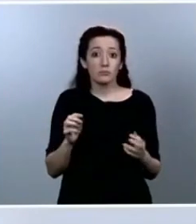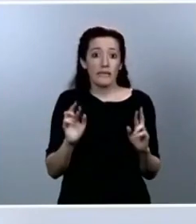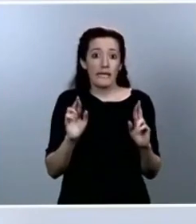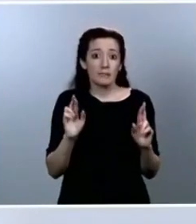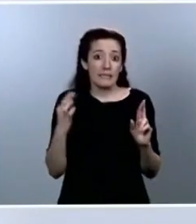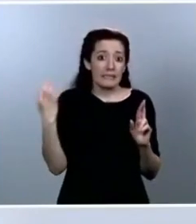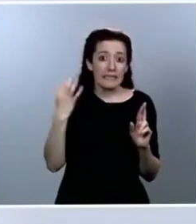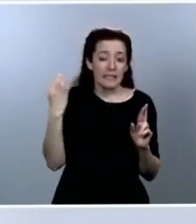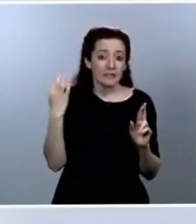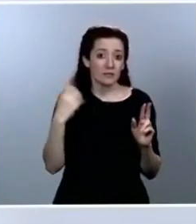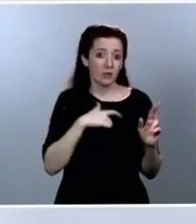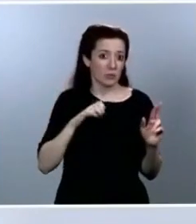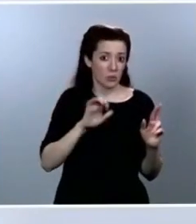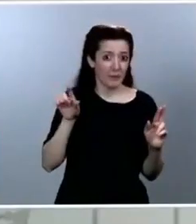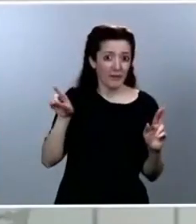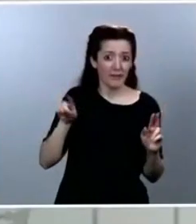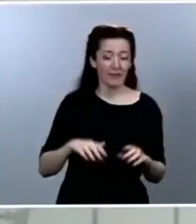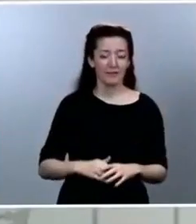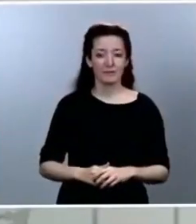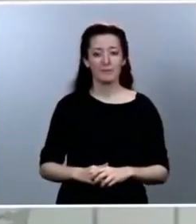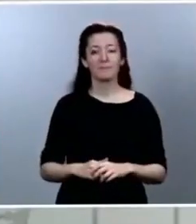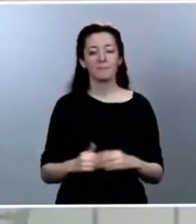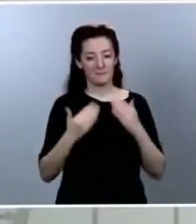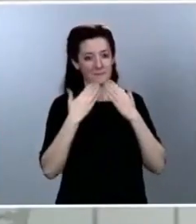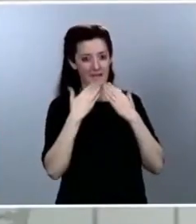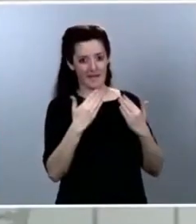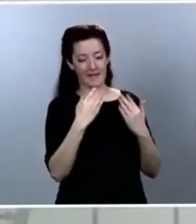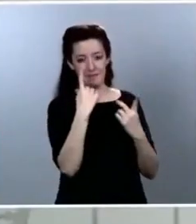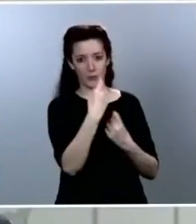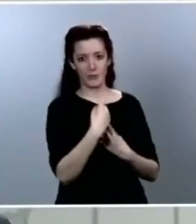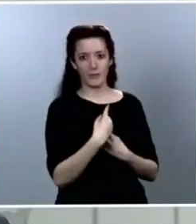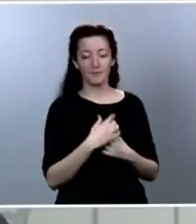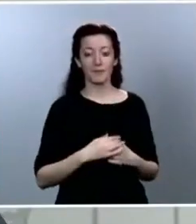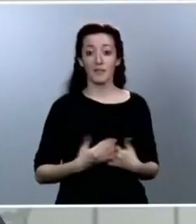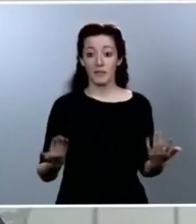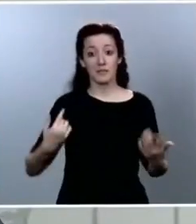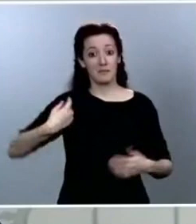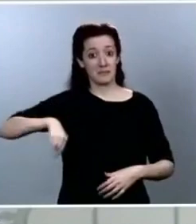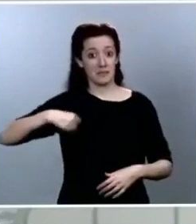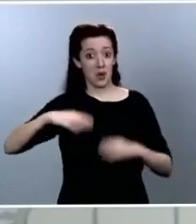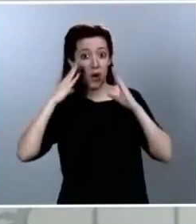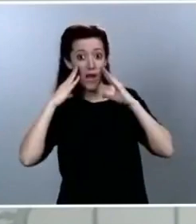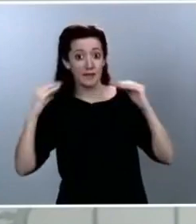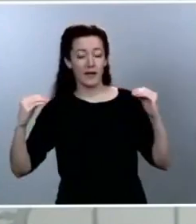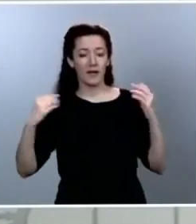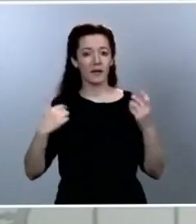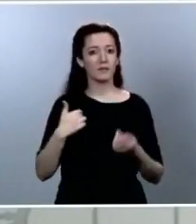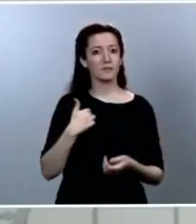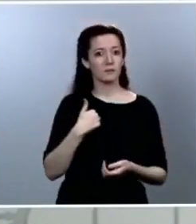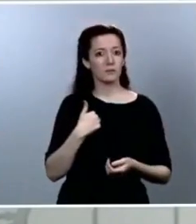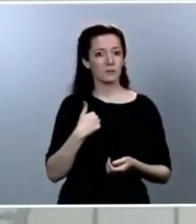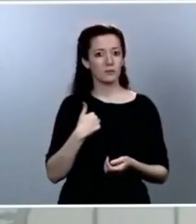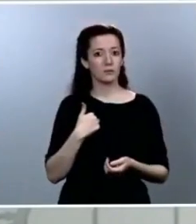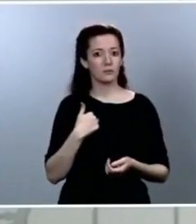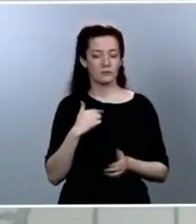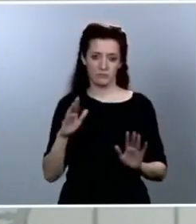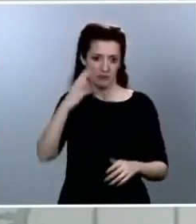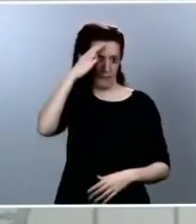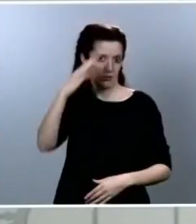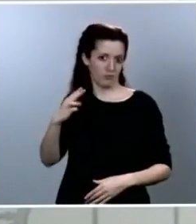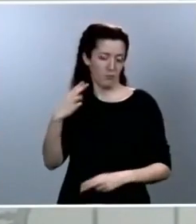por su pregunta. Yo tengo que decirle que con el señor Rutte tengo no solamente un respeto político, sino que también tengo un